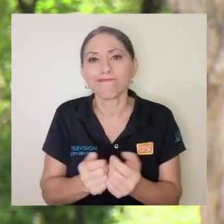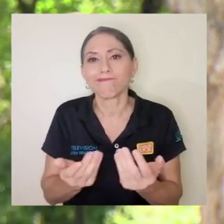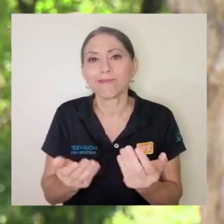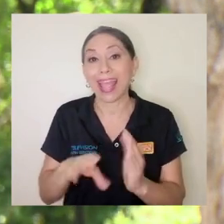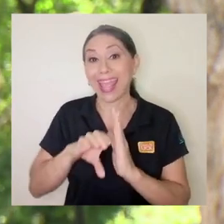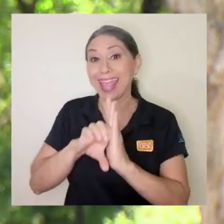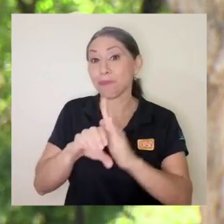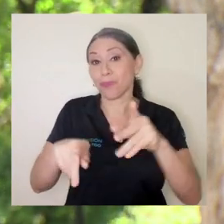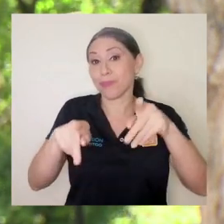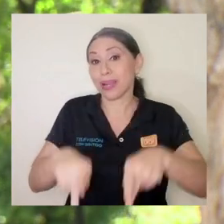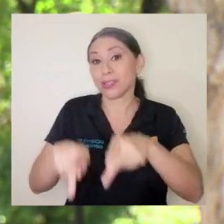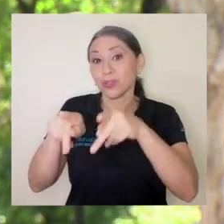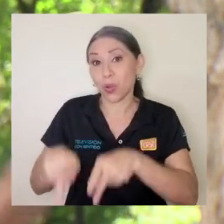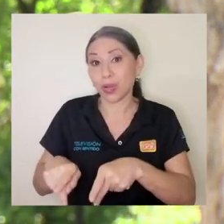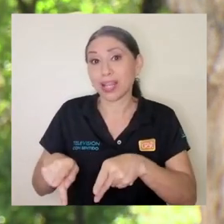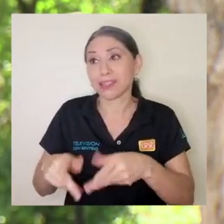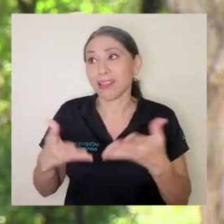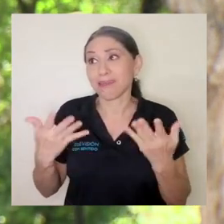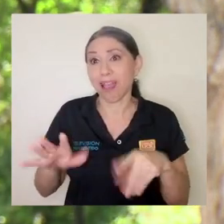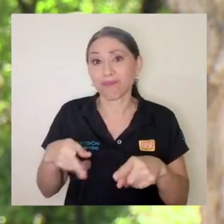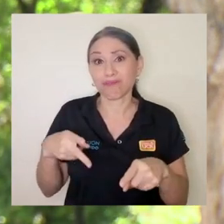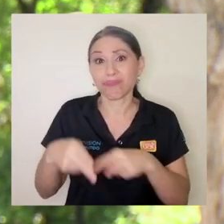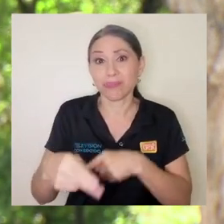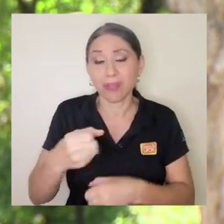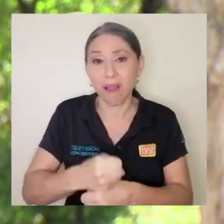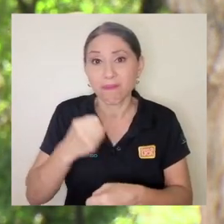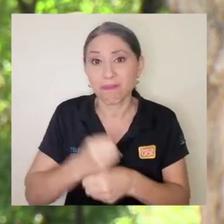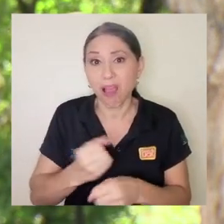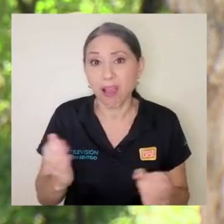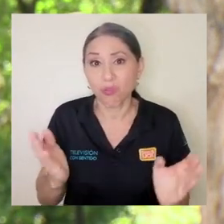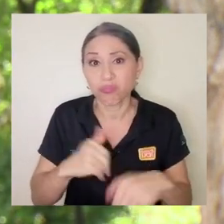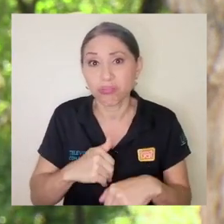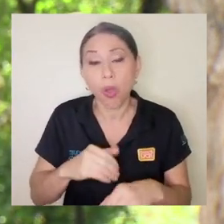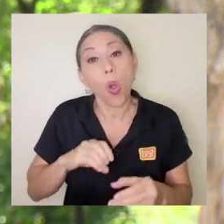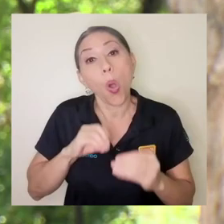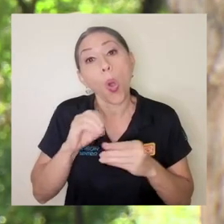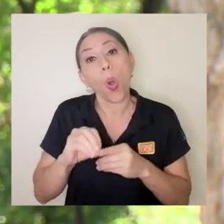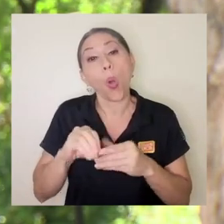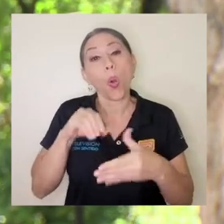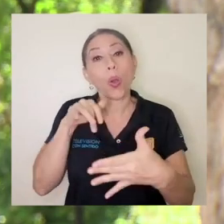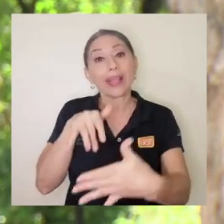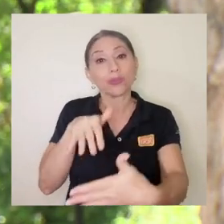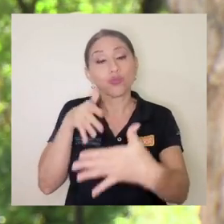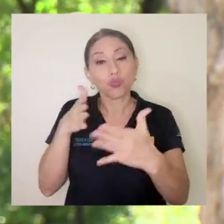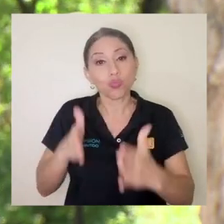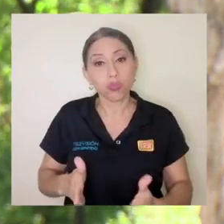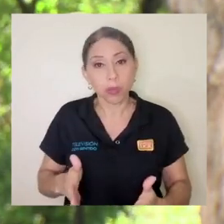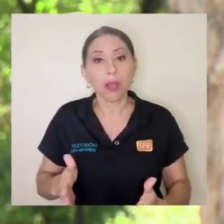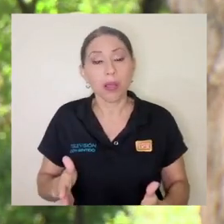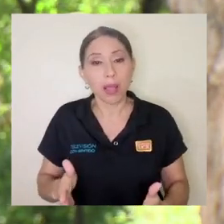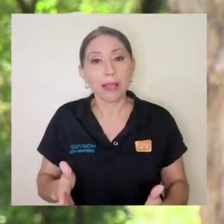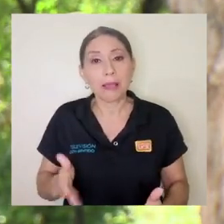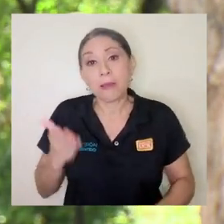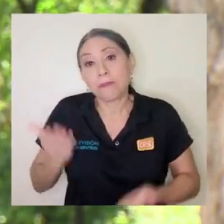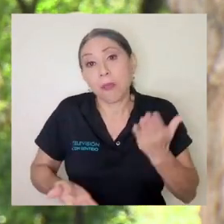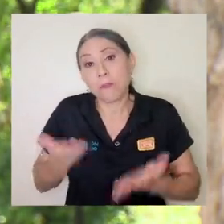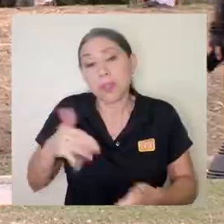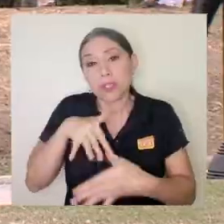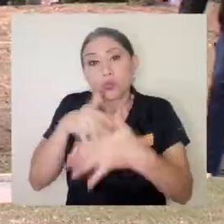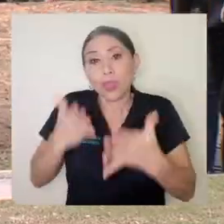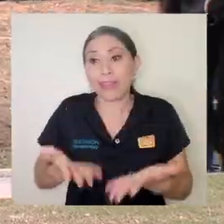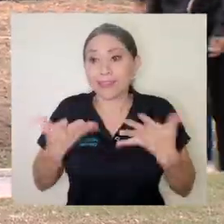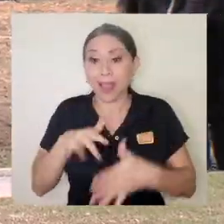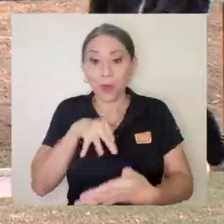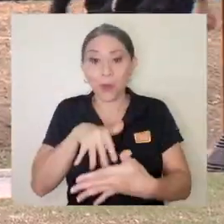perdido trabajos o en el caso de estudiantes que tal vez estaban en su último año o